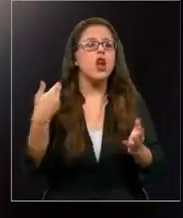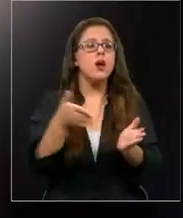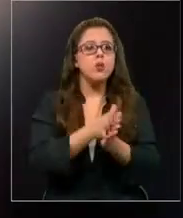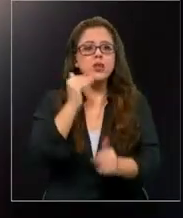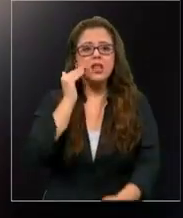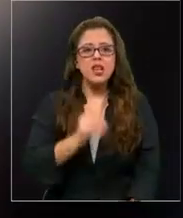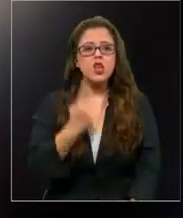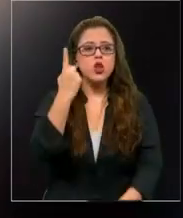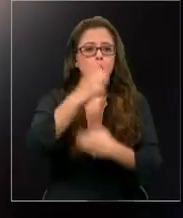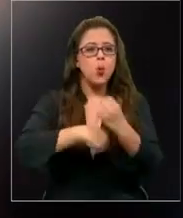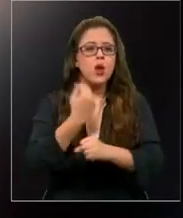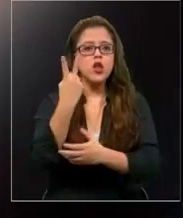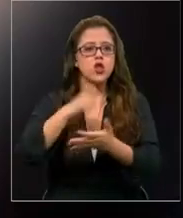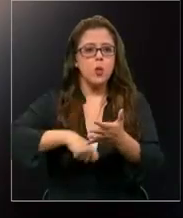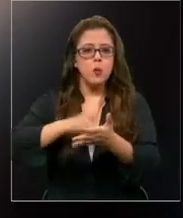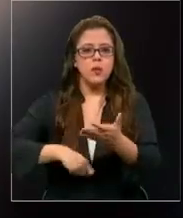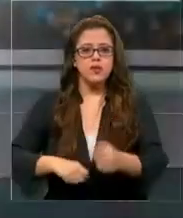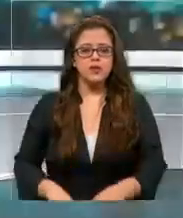un año y dos meses.